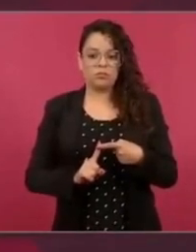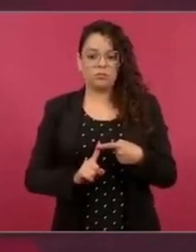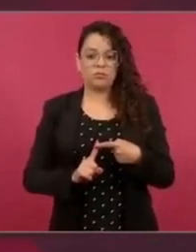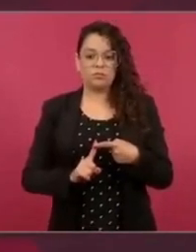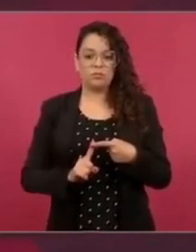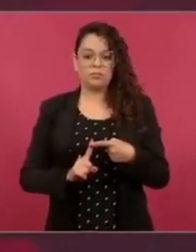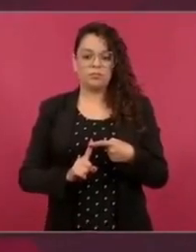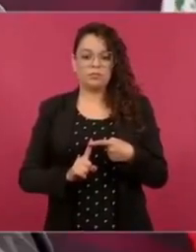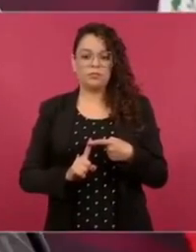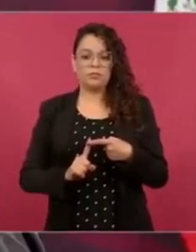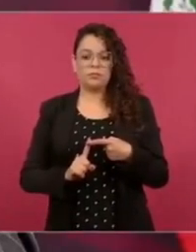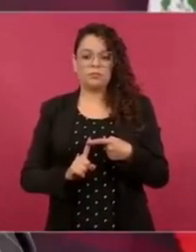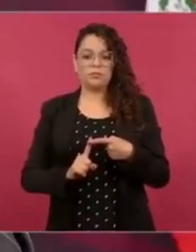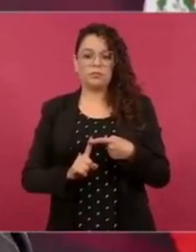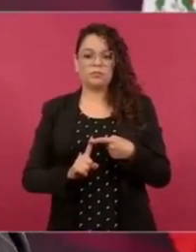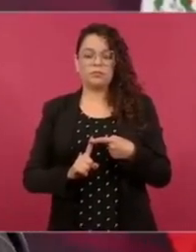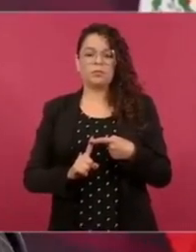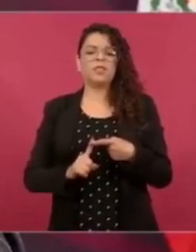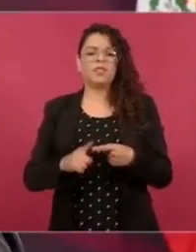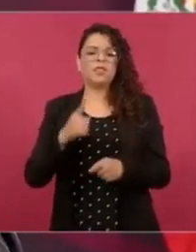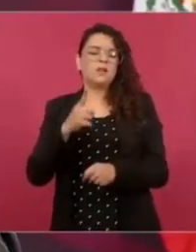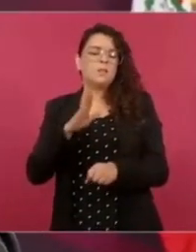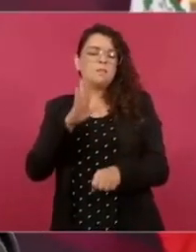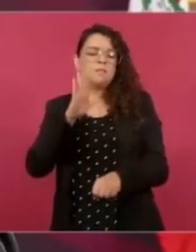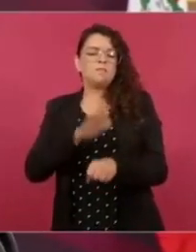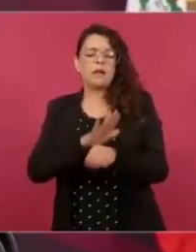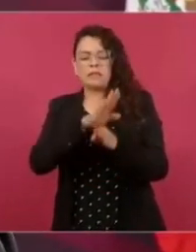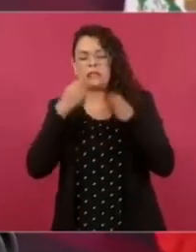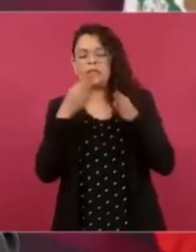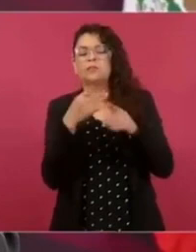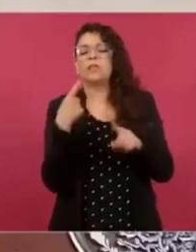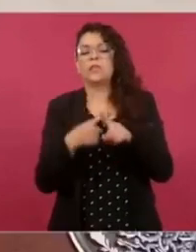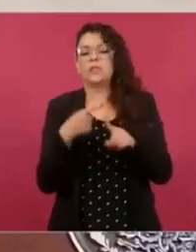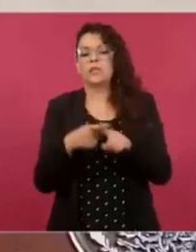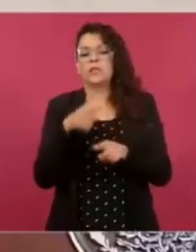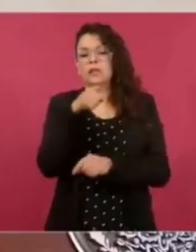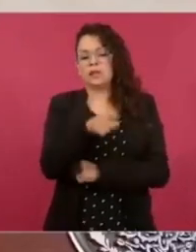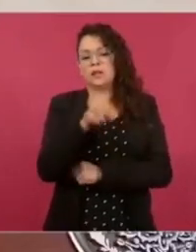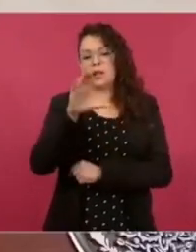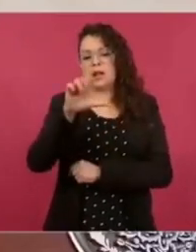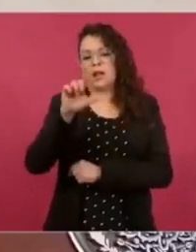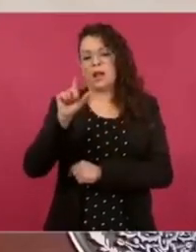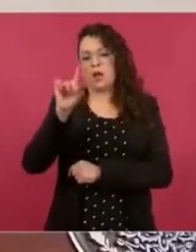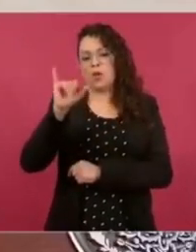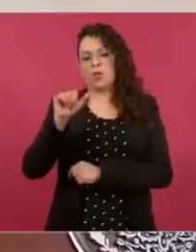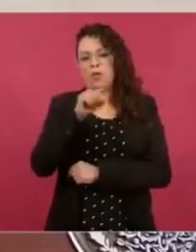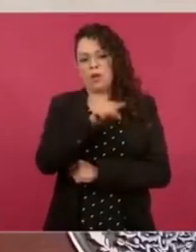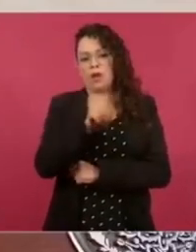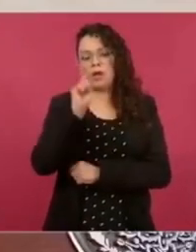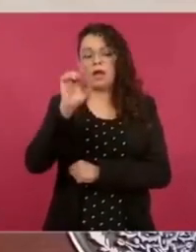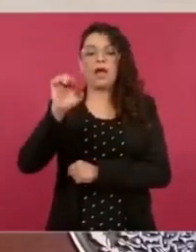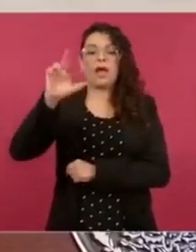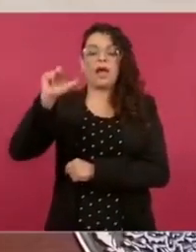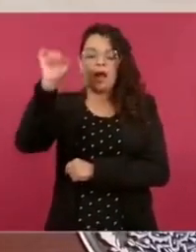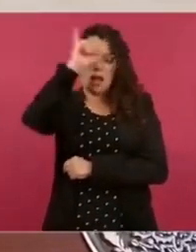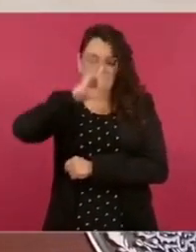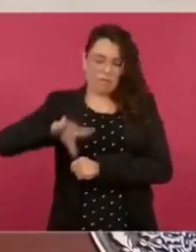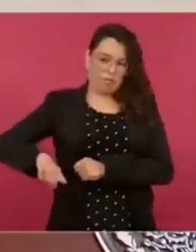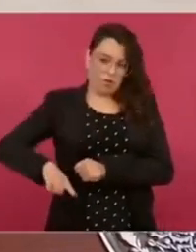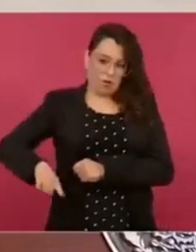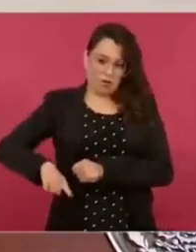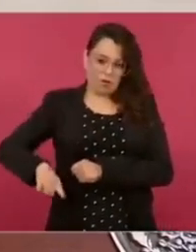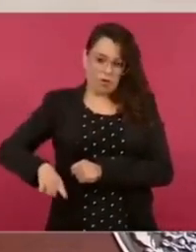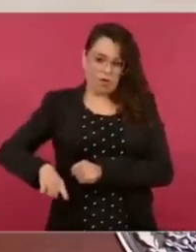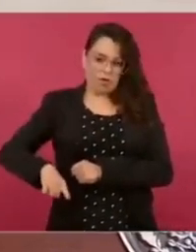Claudia como jefa de gobierno, porque pensaba que